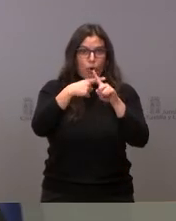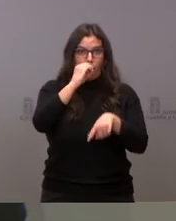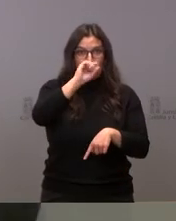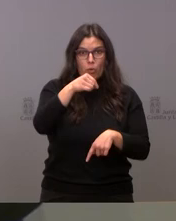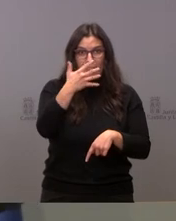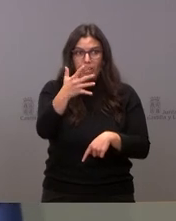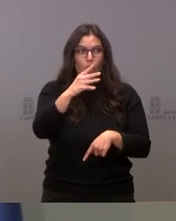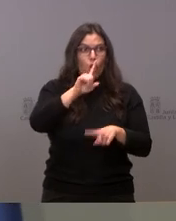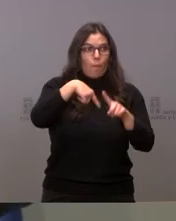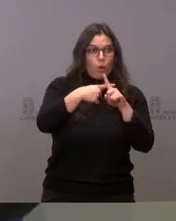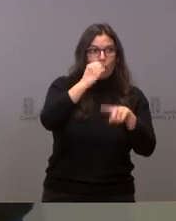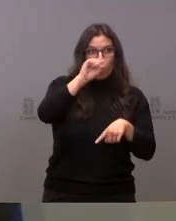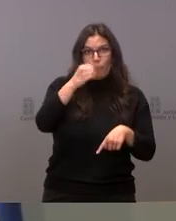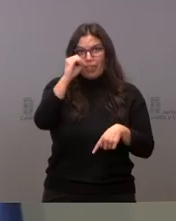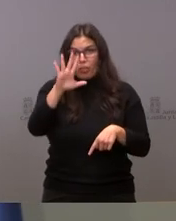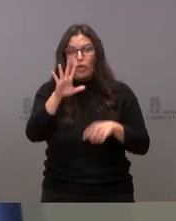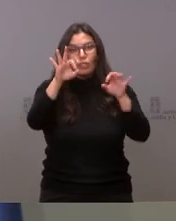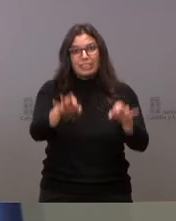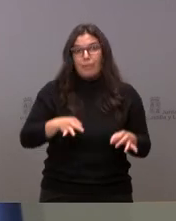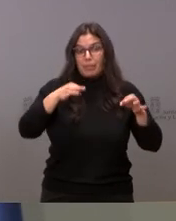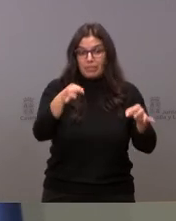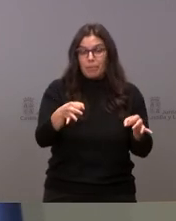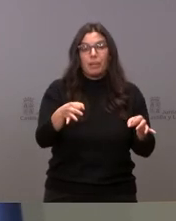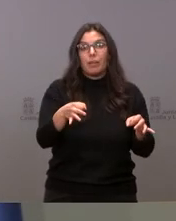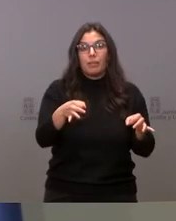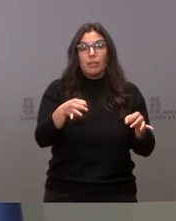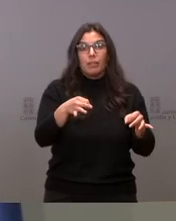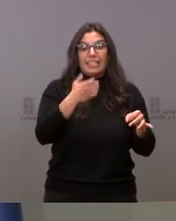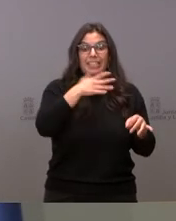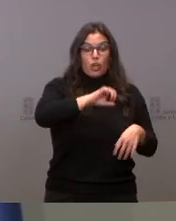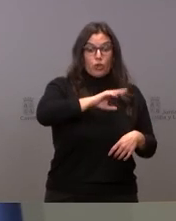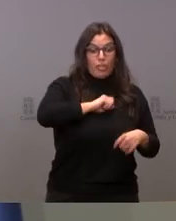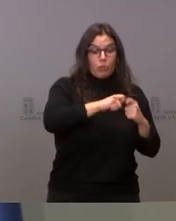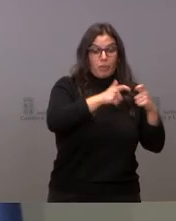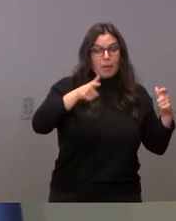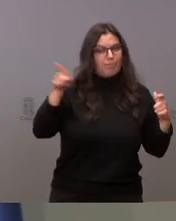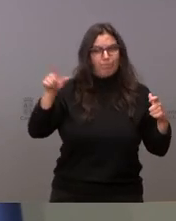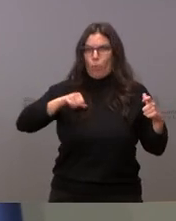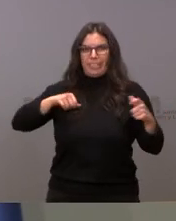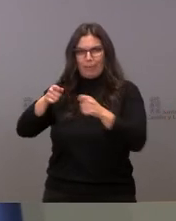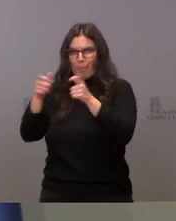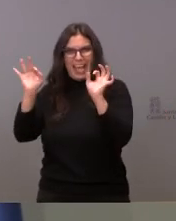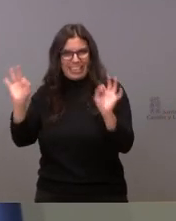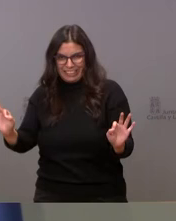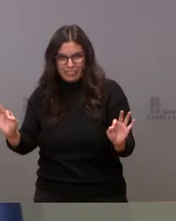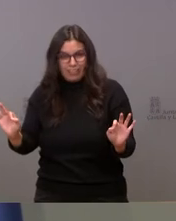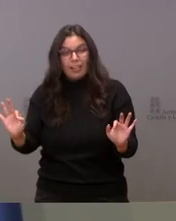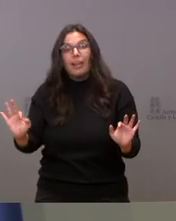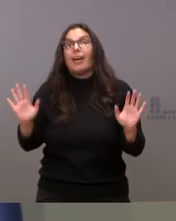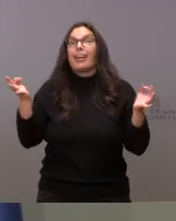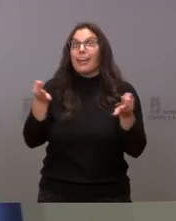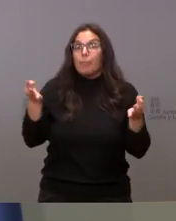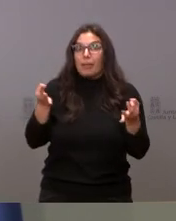o por lo que sea, pero siempre hay una relación entre la incidencia y la gente que ingresa. Lo que pasa es que ahora ese